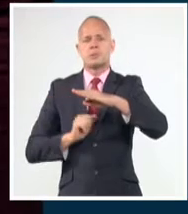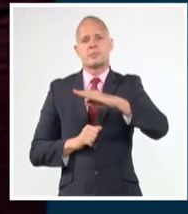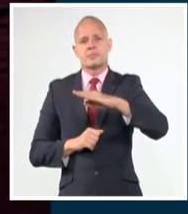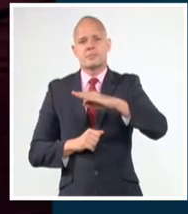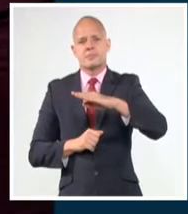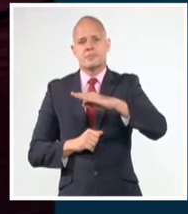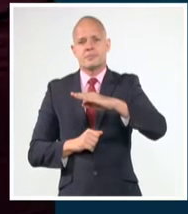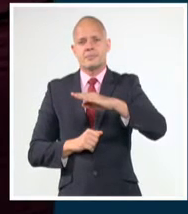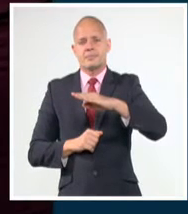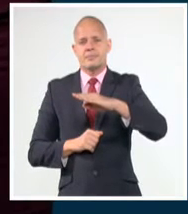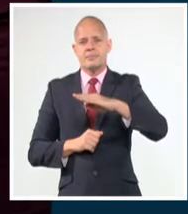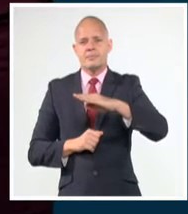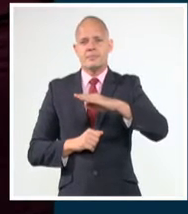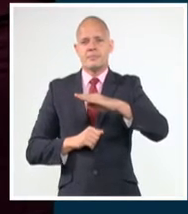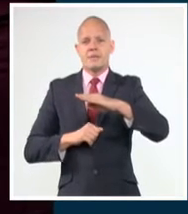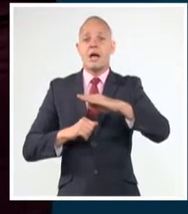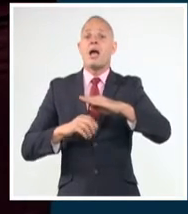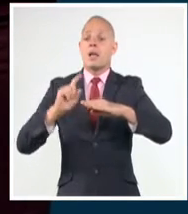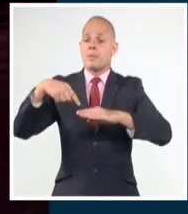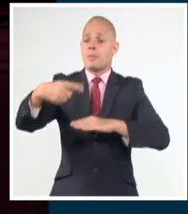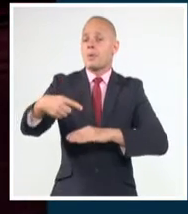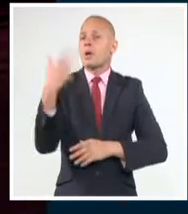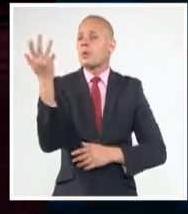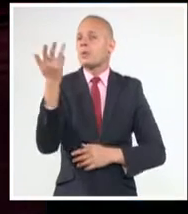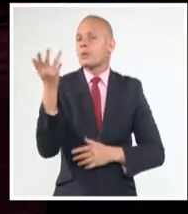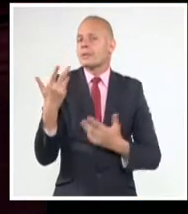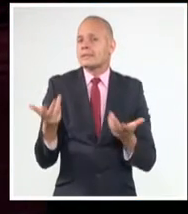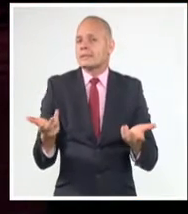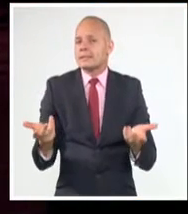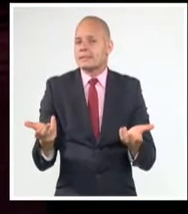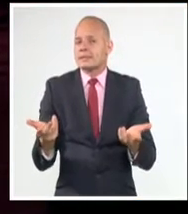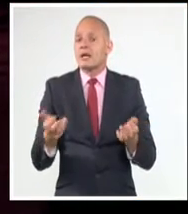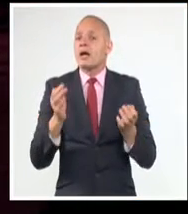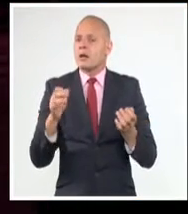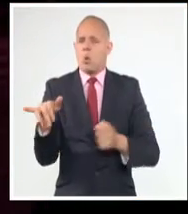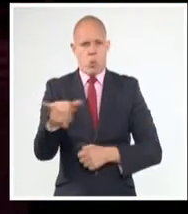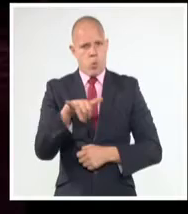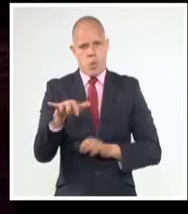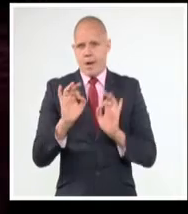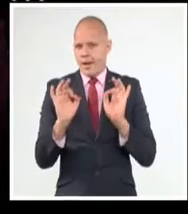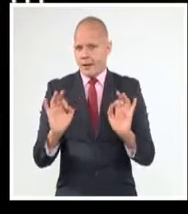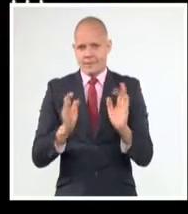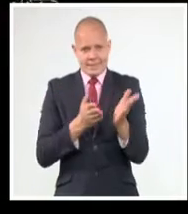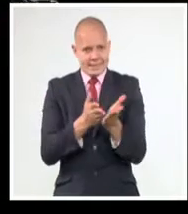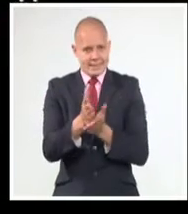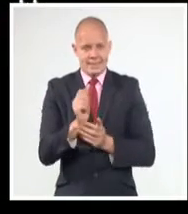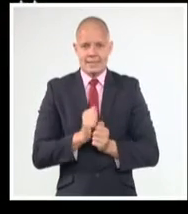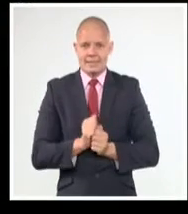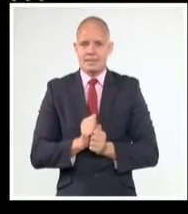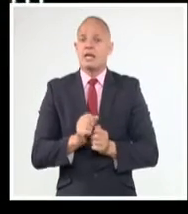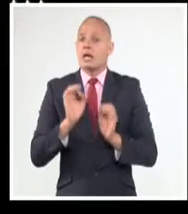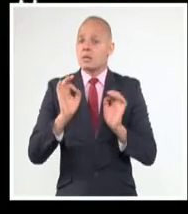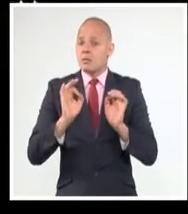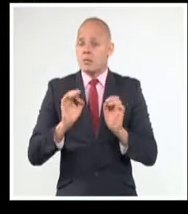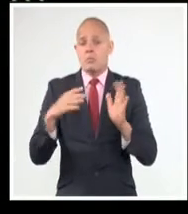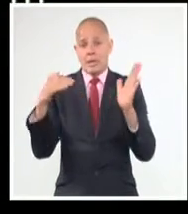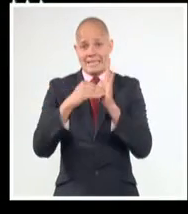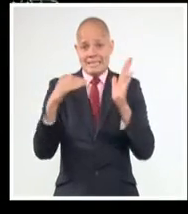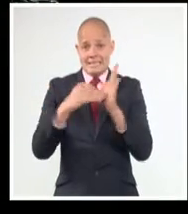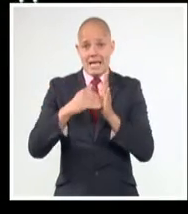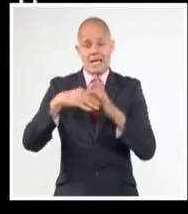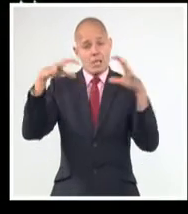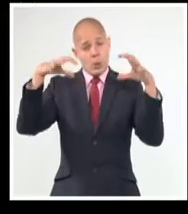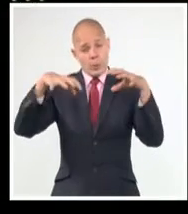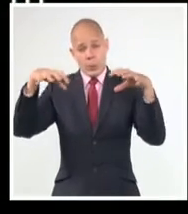en el resto de nuestras costas. Y para los próximos tres días se mantienen las condiciones favorables para la ocurrencia de chubascos, lluvias y tormentas